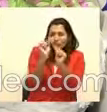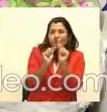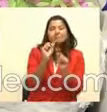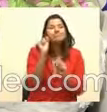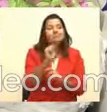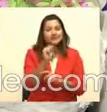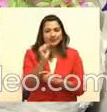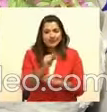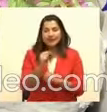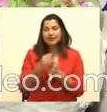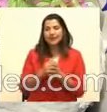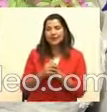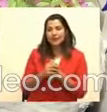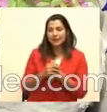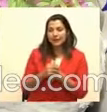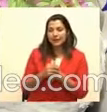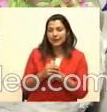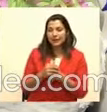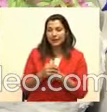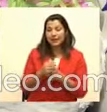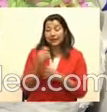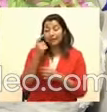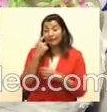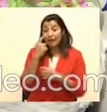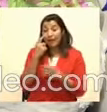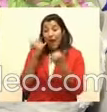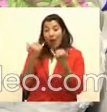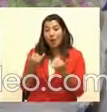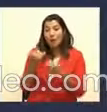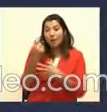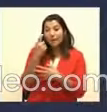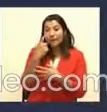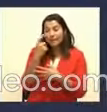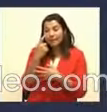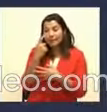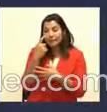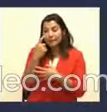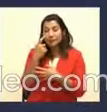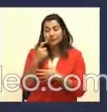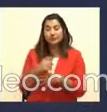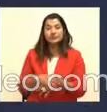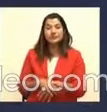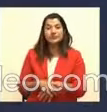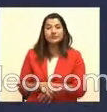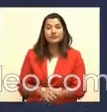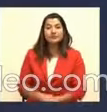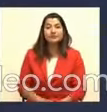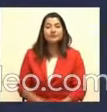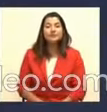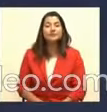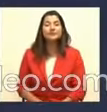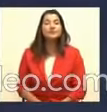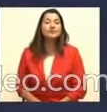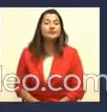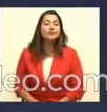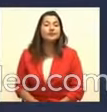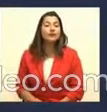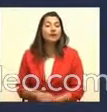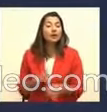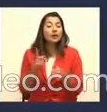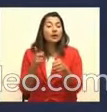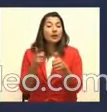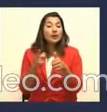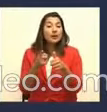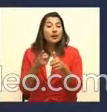una de esas tiras, como lo estamos viendo, una de esas tiras venía más recortada. Dijo, no, no, aquí entonces primero le